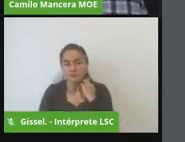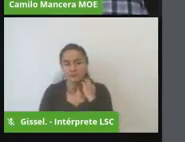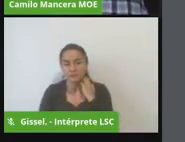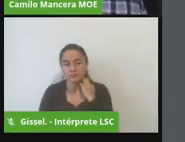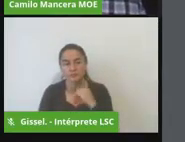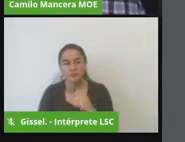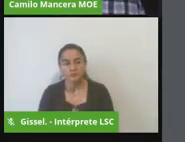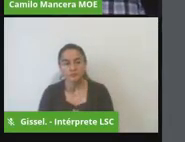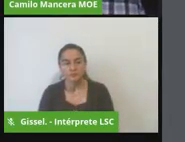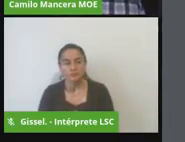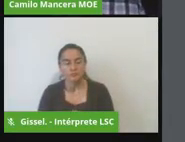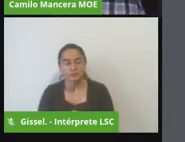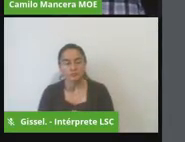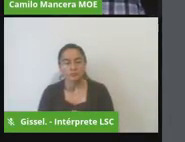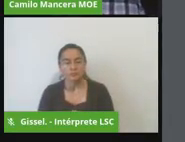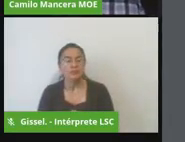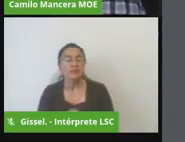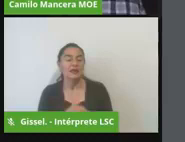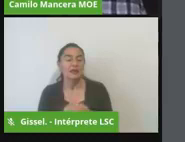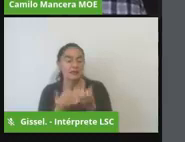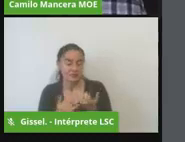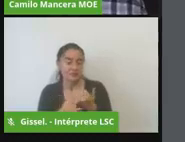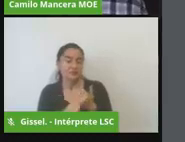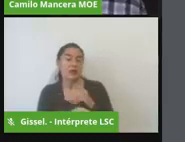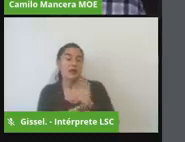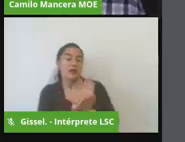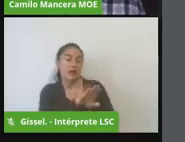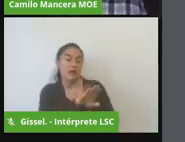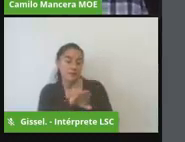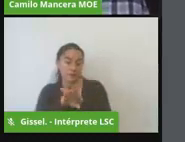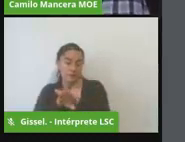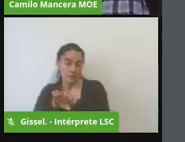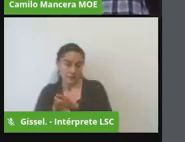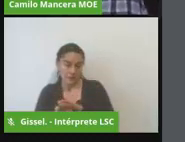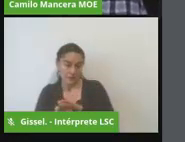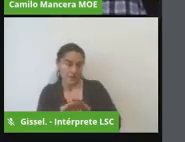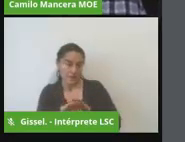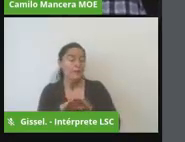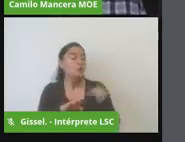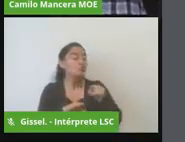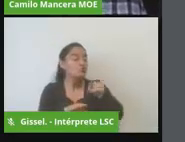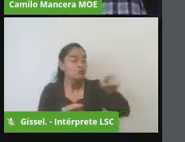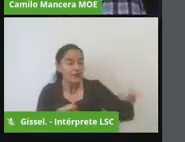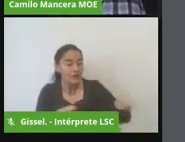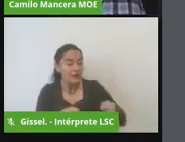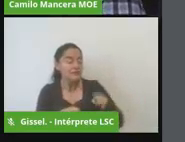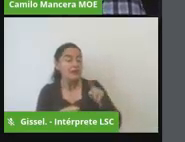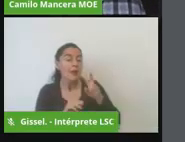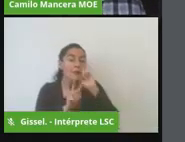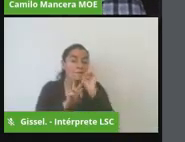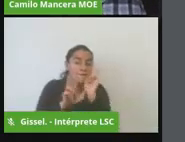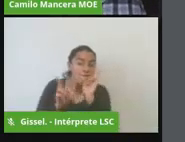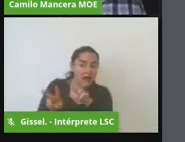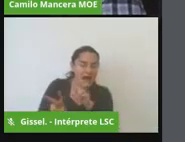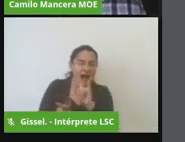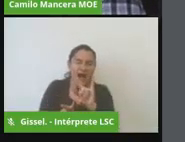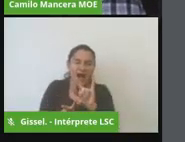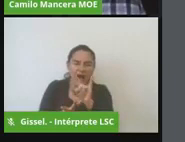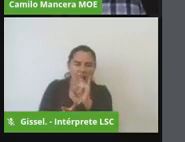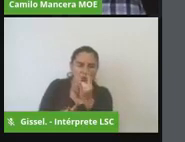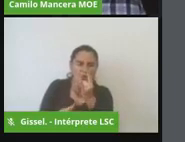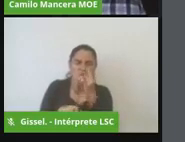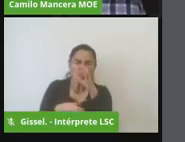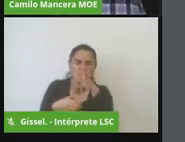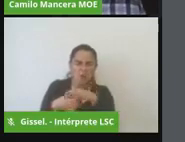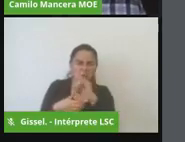es una invitación a que se presente la información a que nos hagan llegar todas